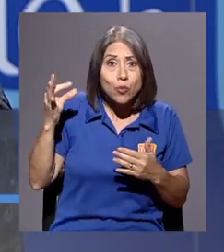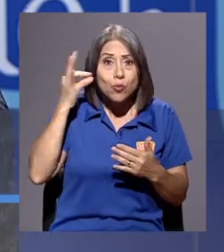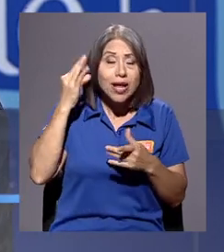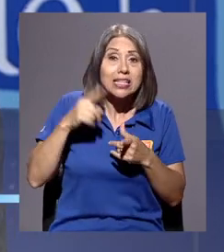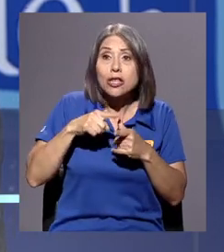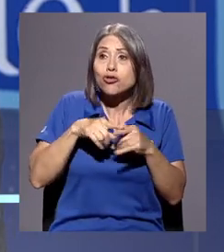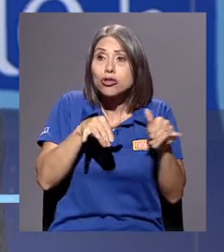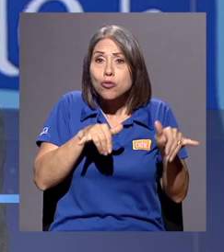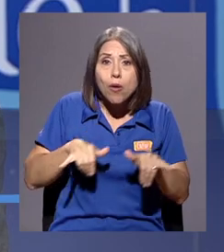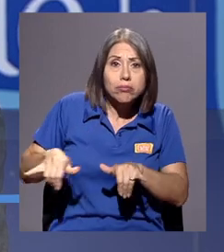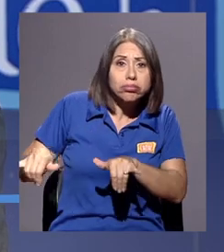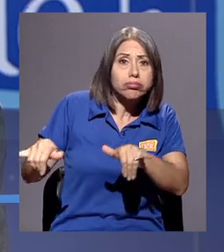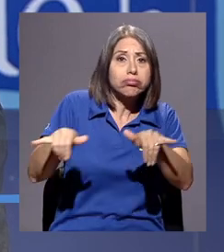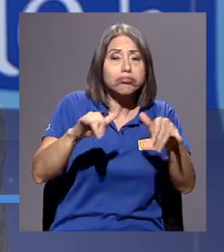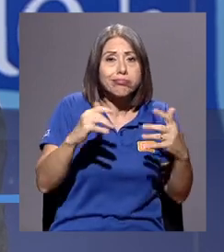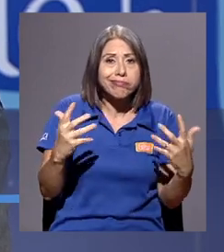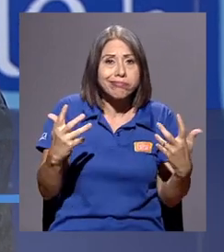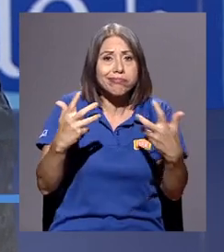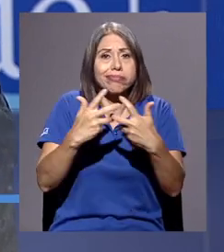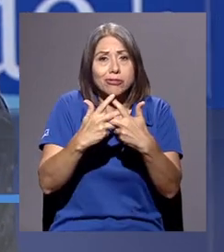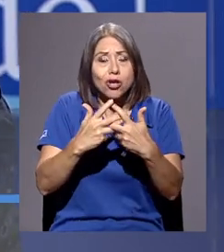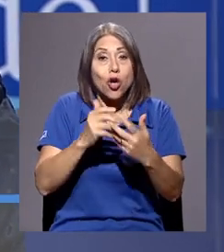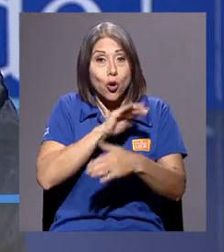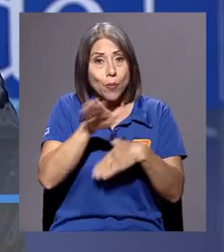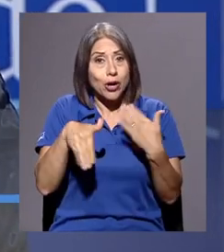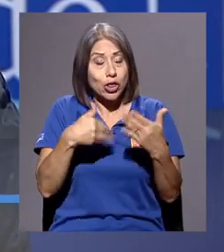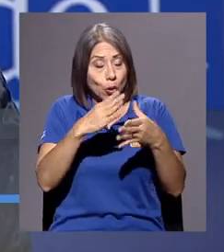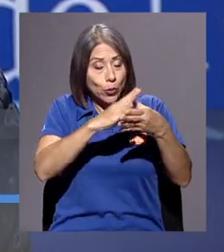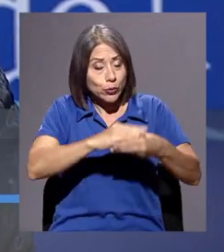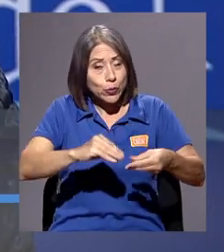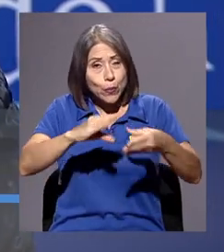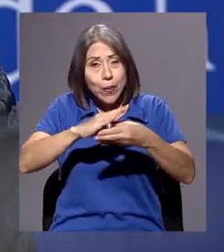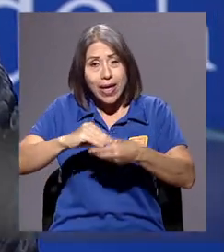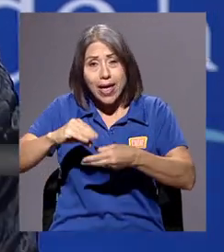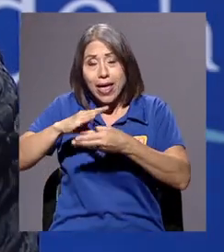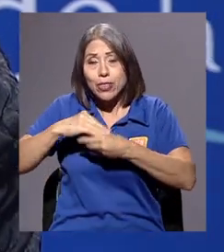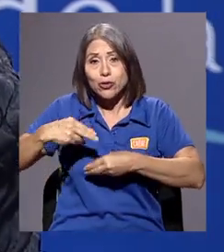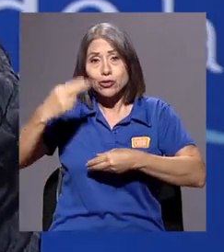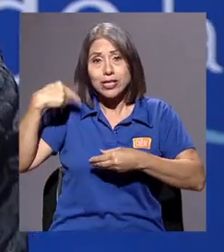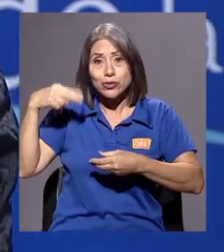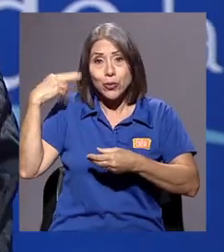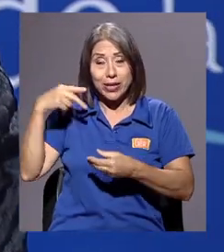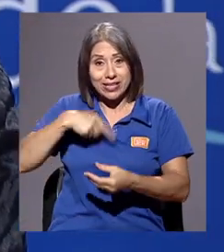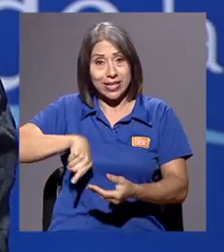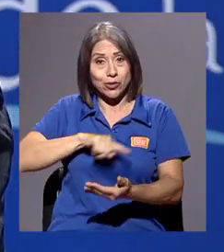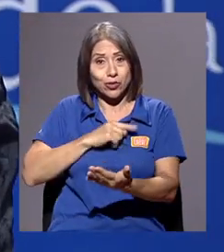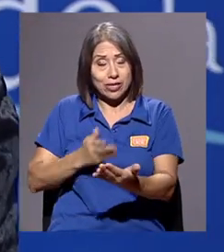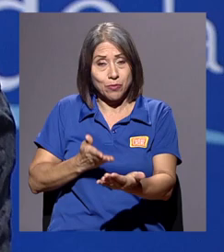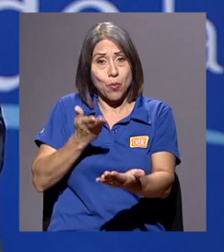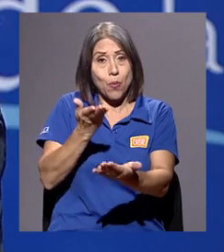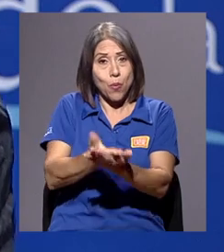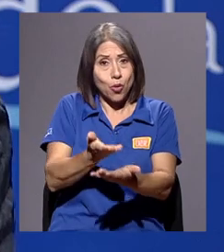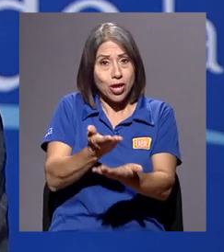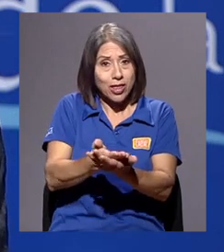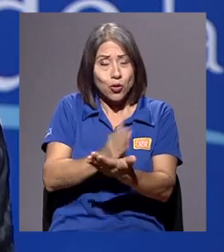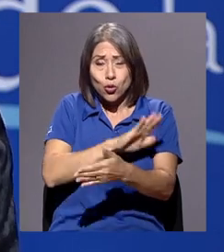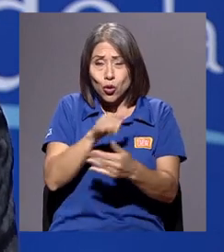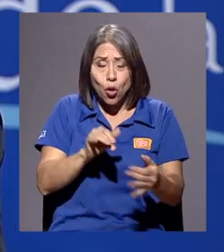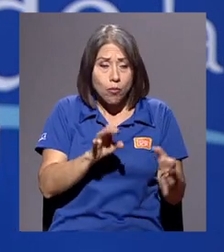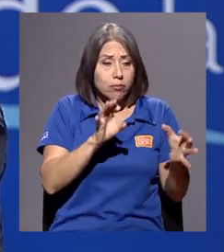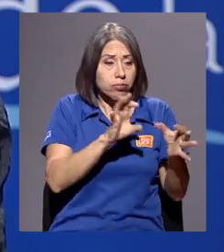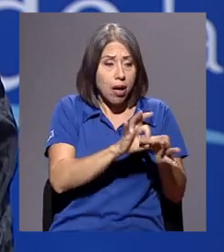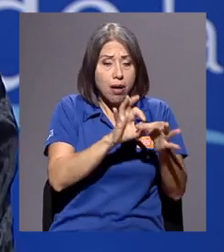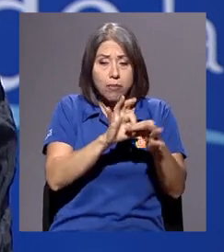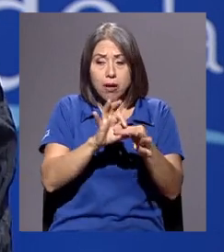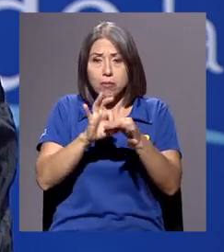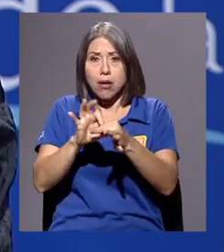somos mujeres, entonces como que todos estos cuentos e historias que nosotras íbamos proponiendo, a fin de cuentas se fueron enlazando,